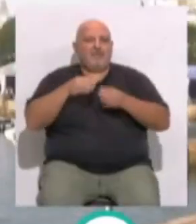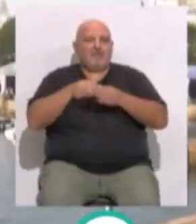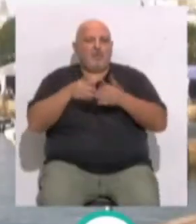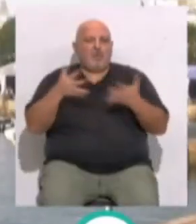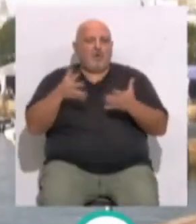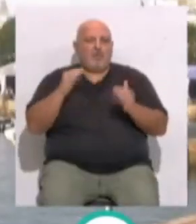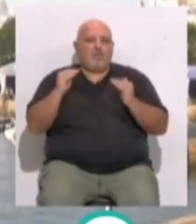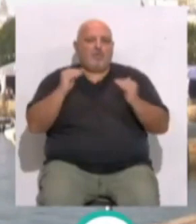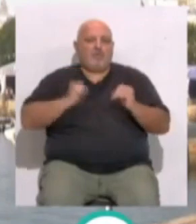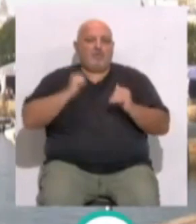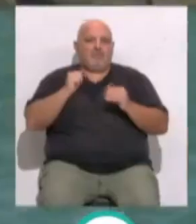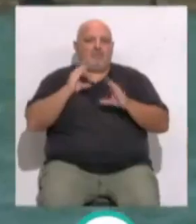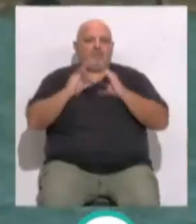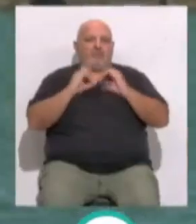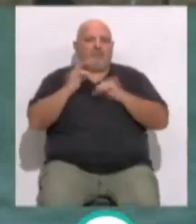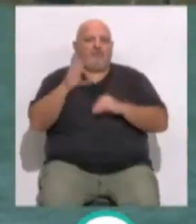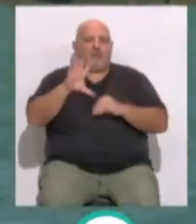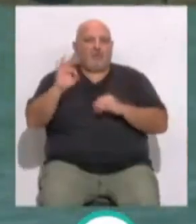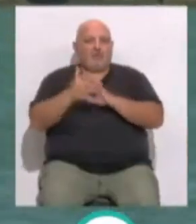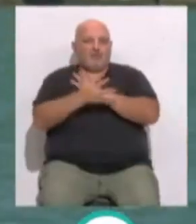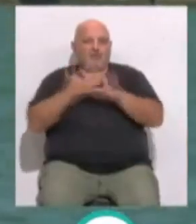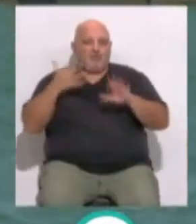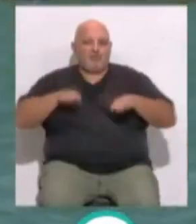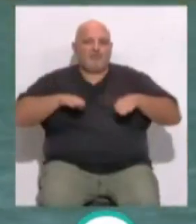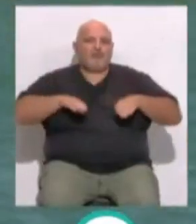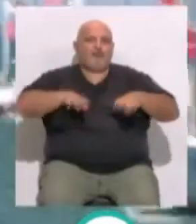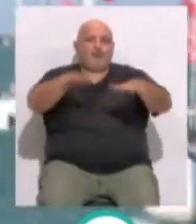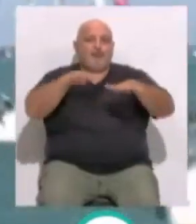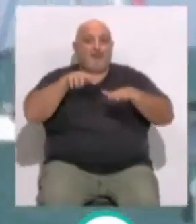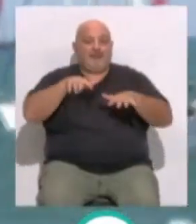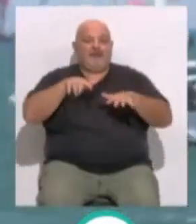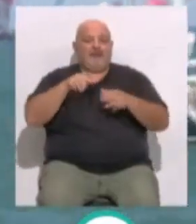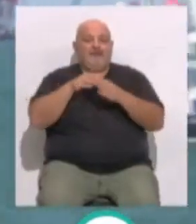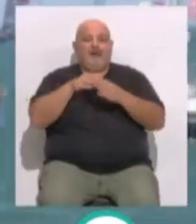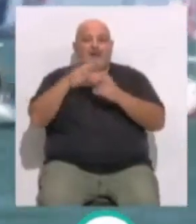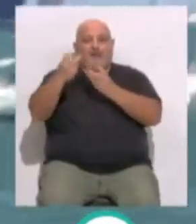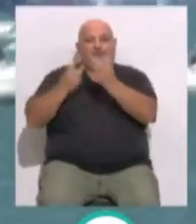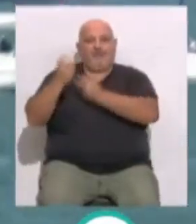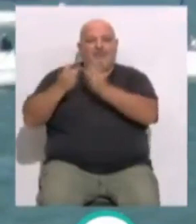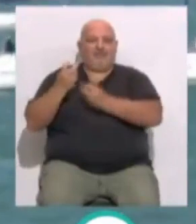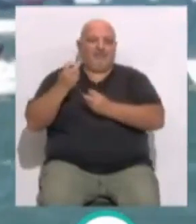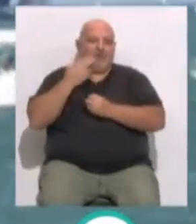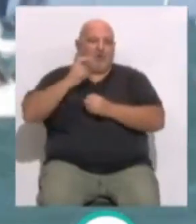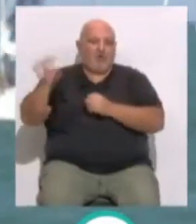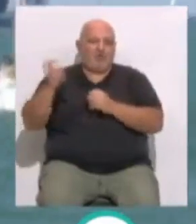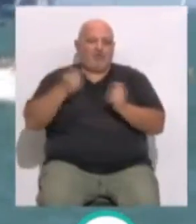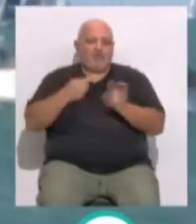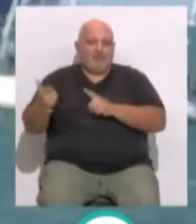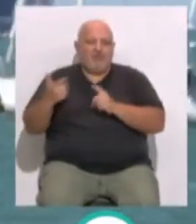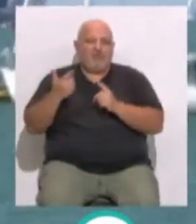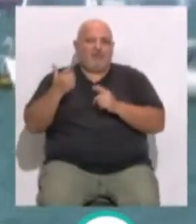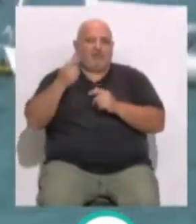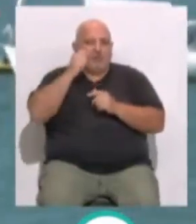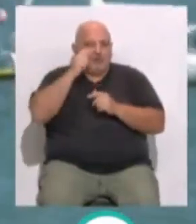...es el momento de salida de los F-50 y así como la entrada. La cantidad de embarcaciones de recreo